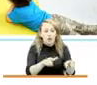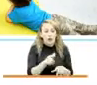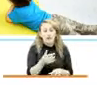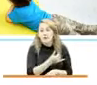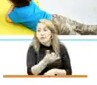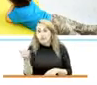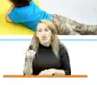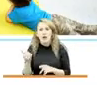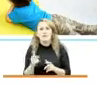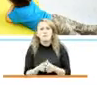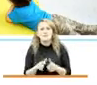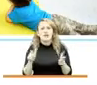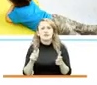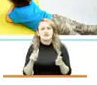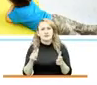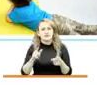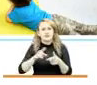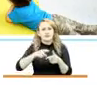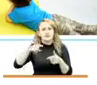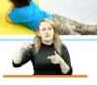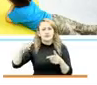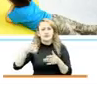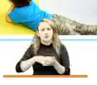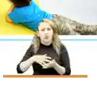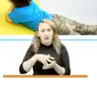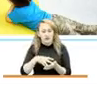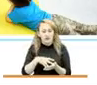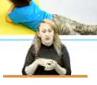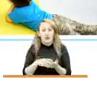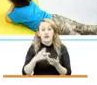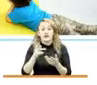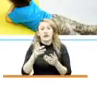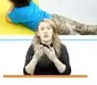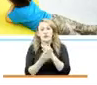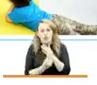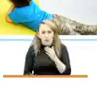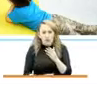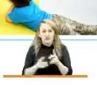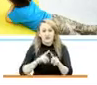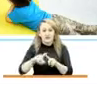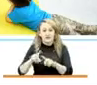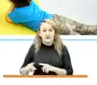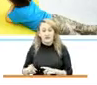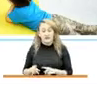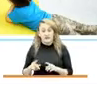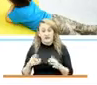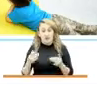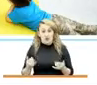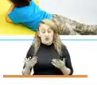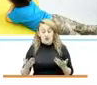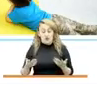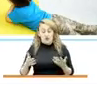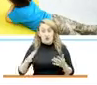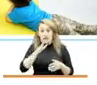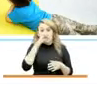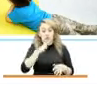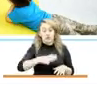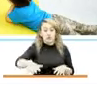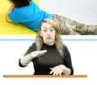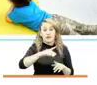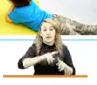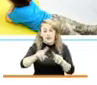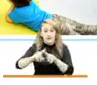tasas de vulnerabilidad, índices de pobreza multidimensional. Llegamos a las zonas rurales y rurales dispersas,